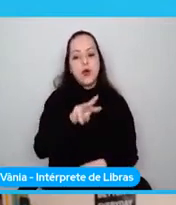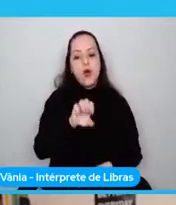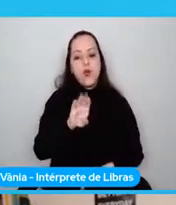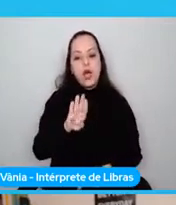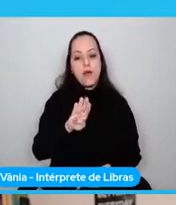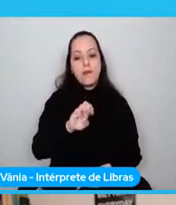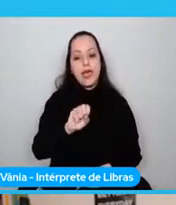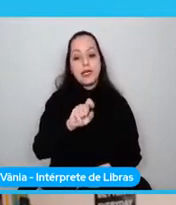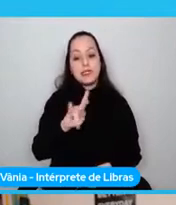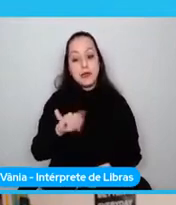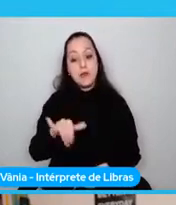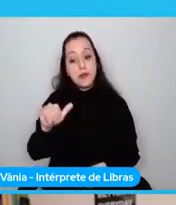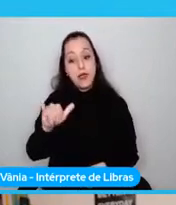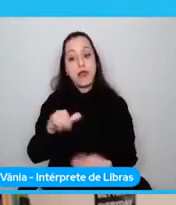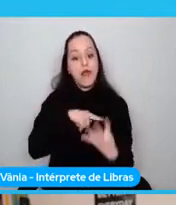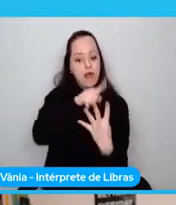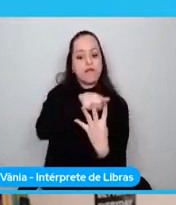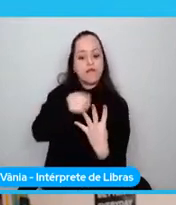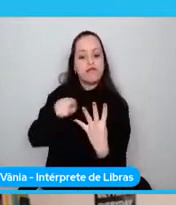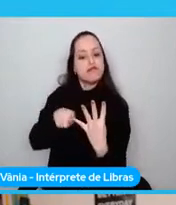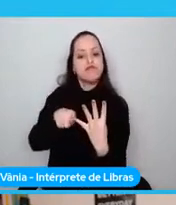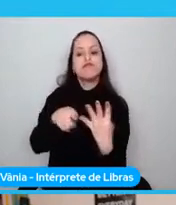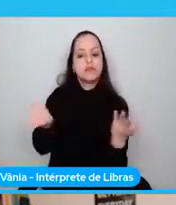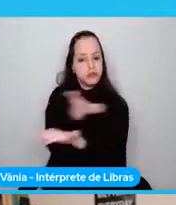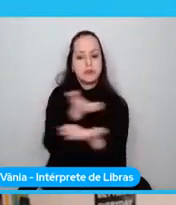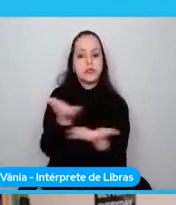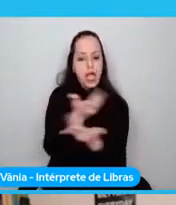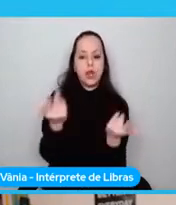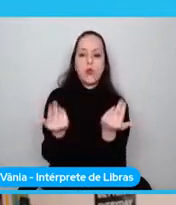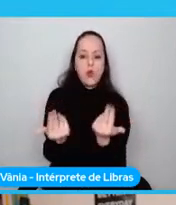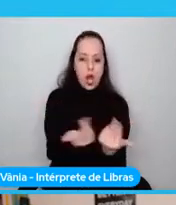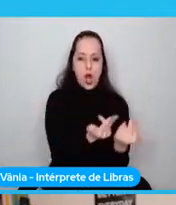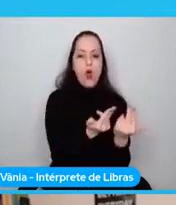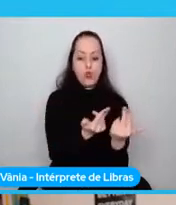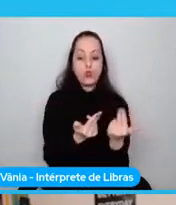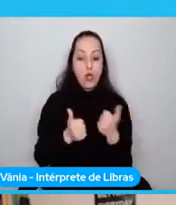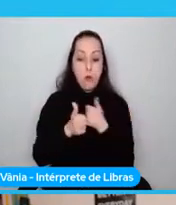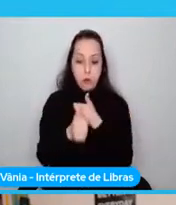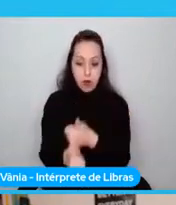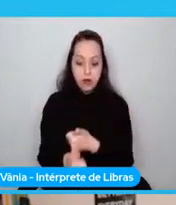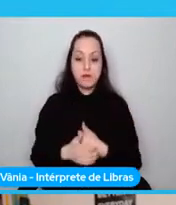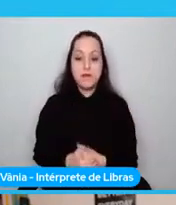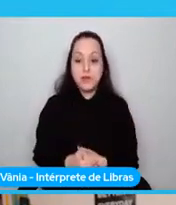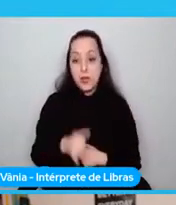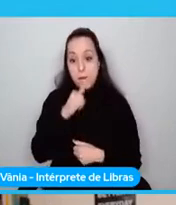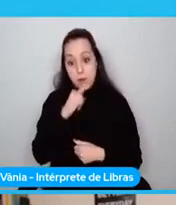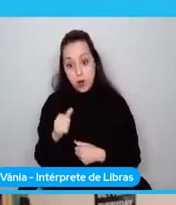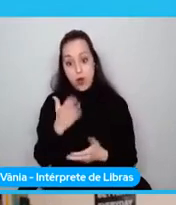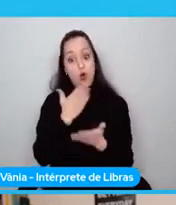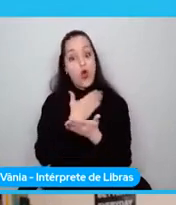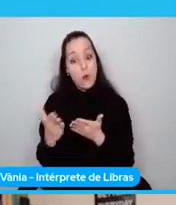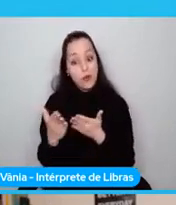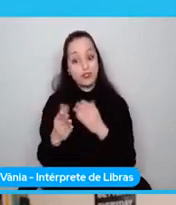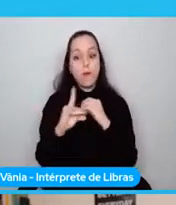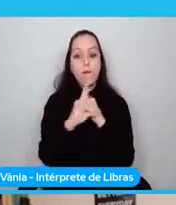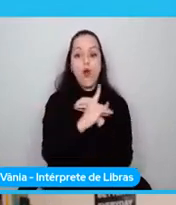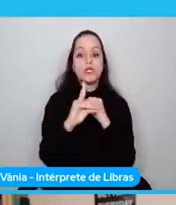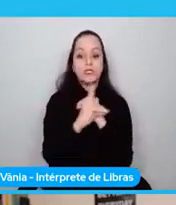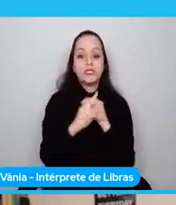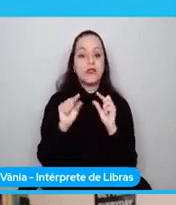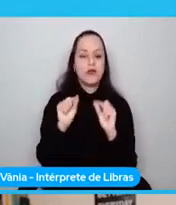recientes. Como decía, salió de los laboratorios de Moxila para los